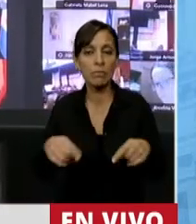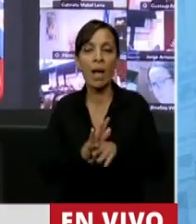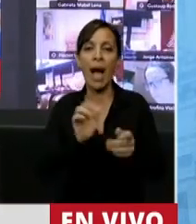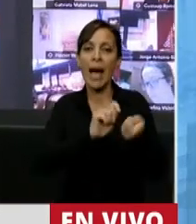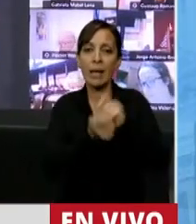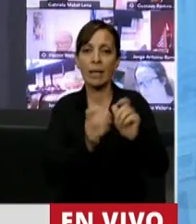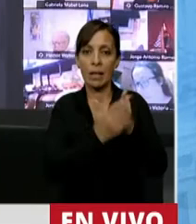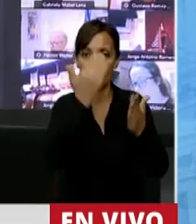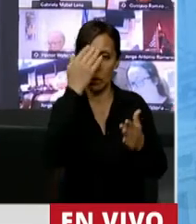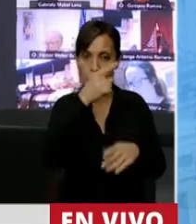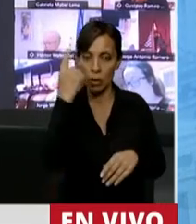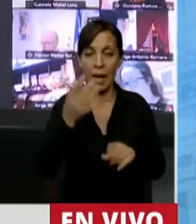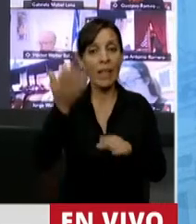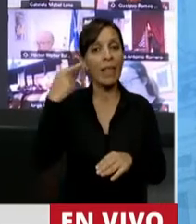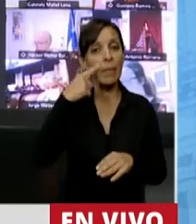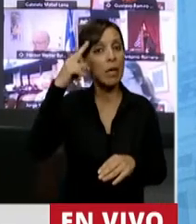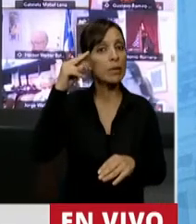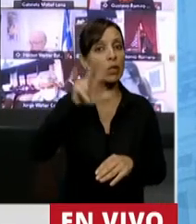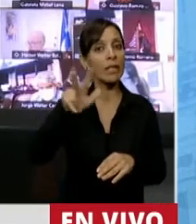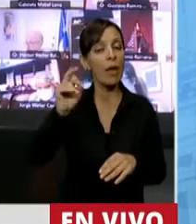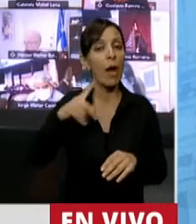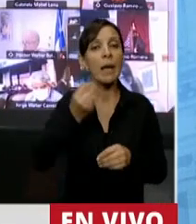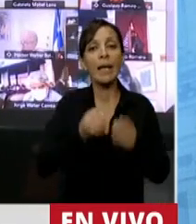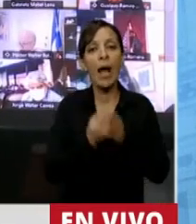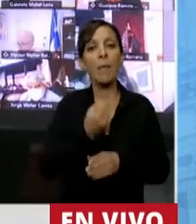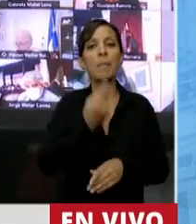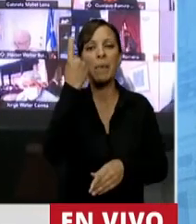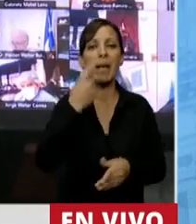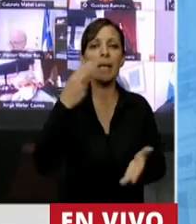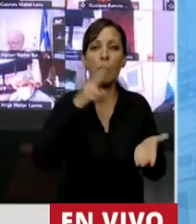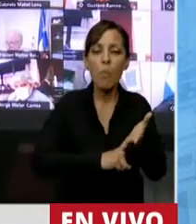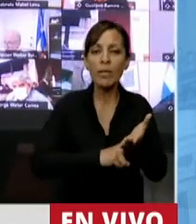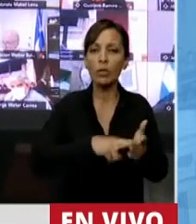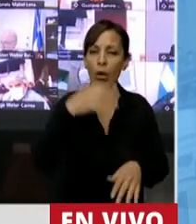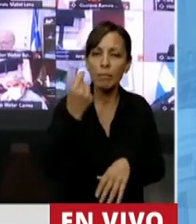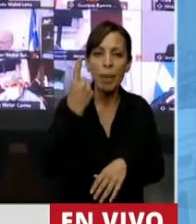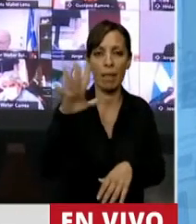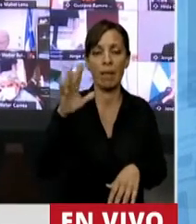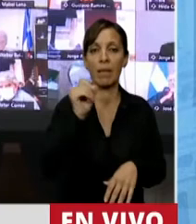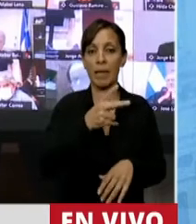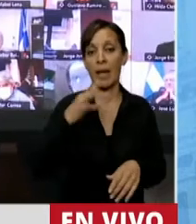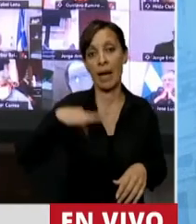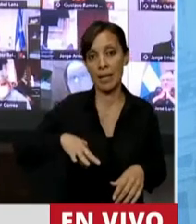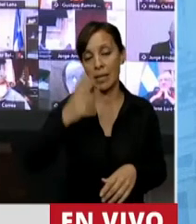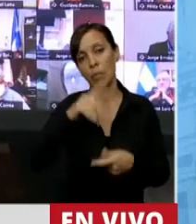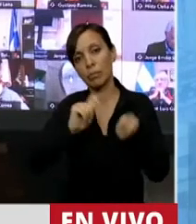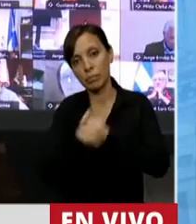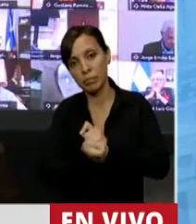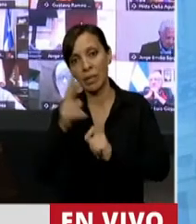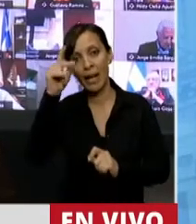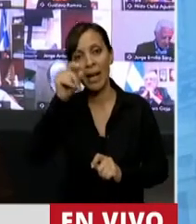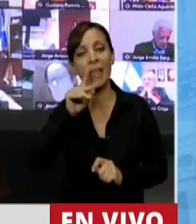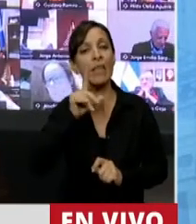constitucionales. Desde 1932 que se estableció el primer impuesto extraordinario, impuesto a las ganancias, se transformó después en impuesto a los réditos,